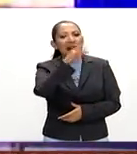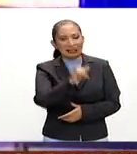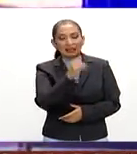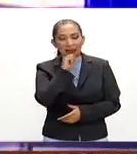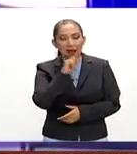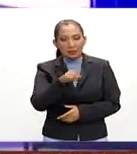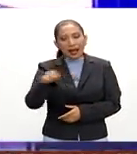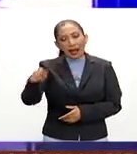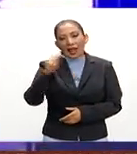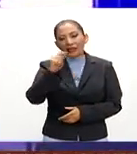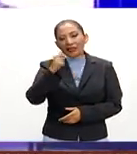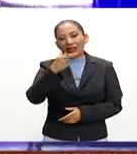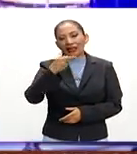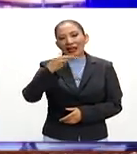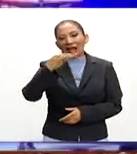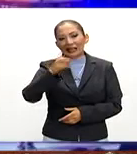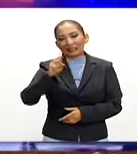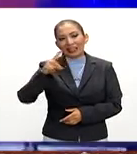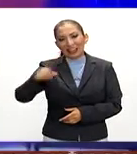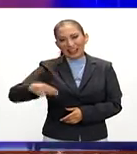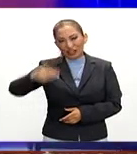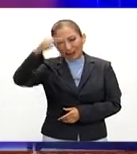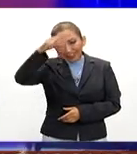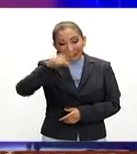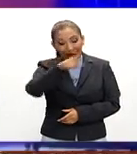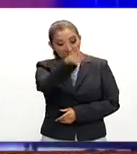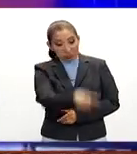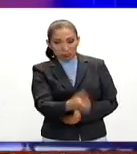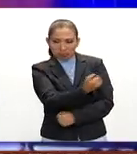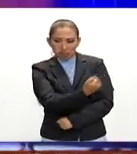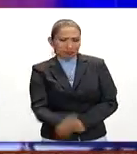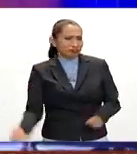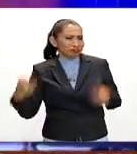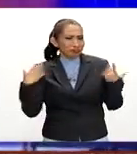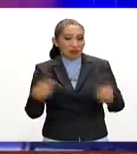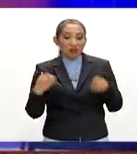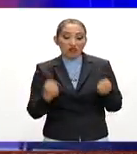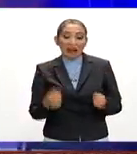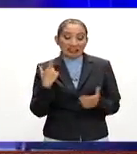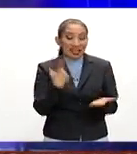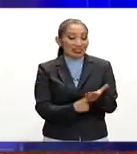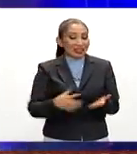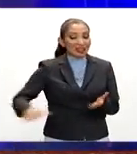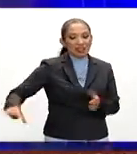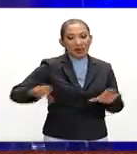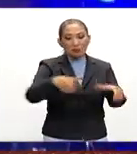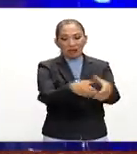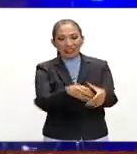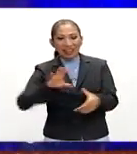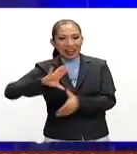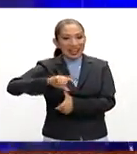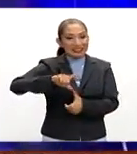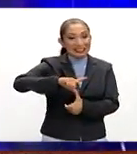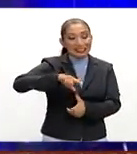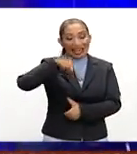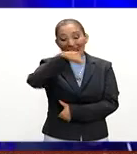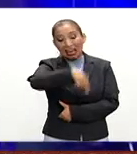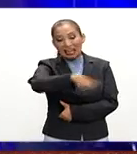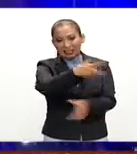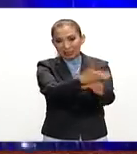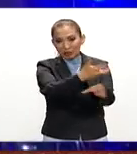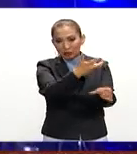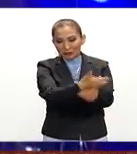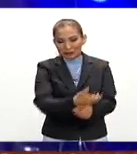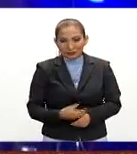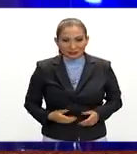hicieron los Tigres del Norte, que como hemos dicho, son figuras muy fuertes dentro de la comunidad latina allá en